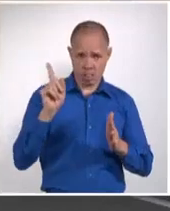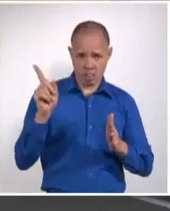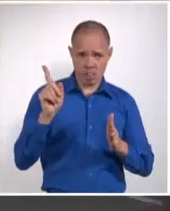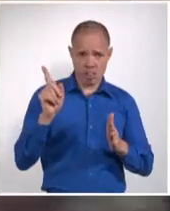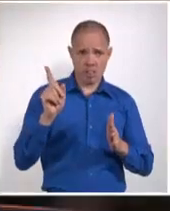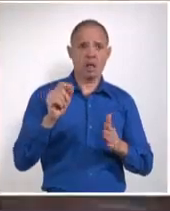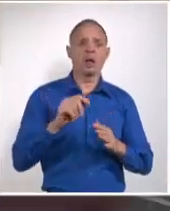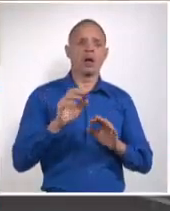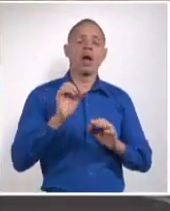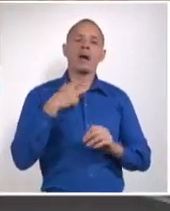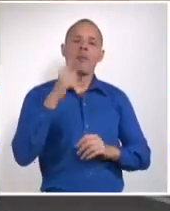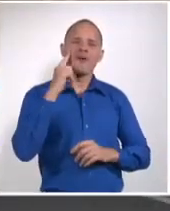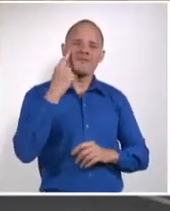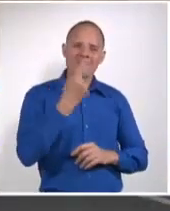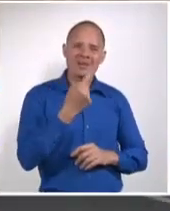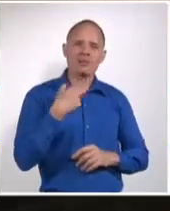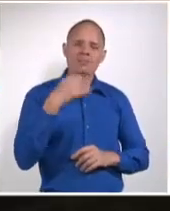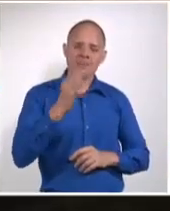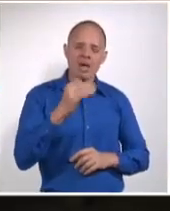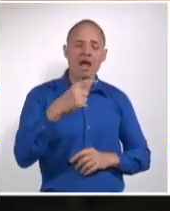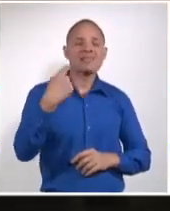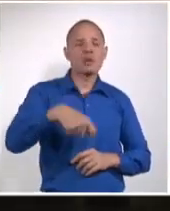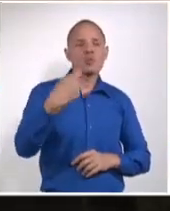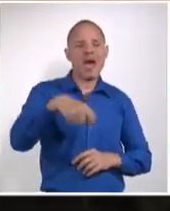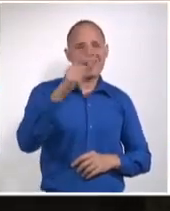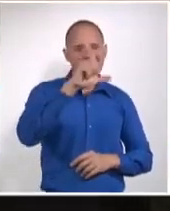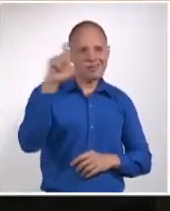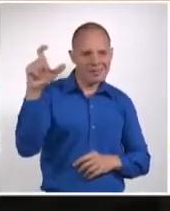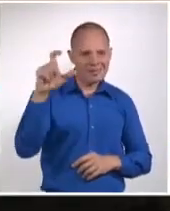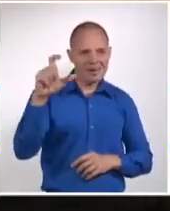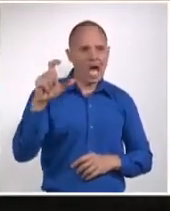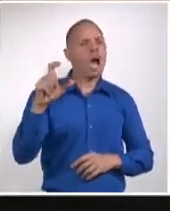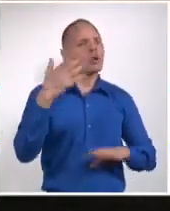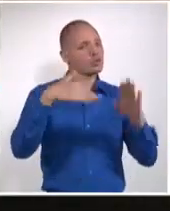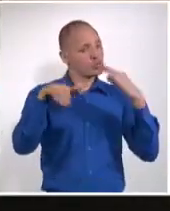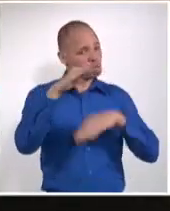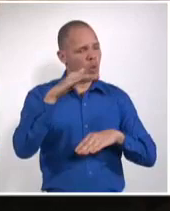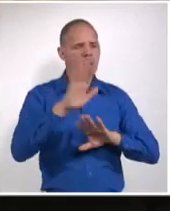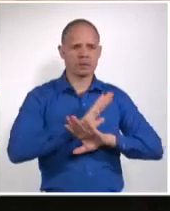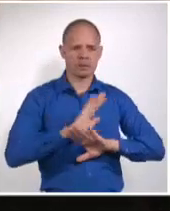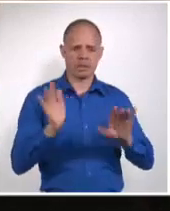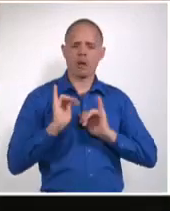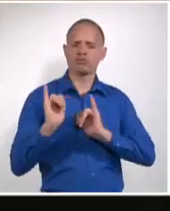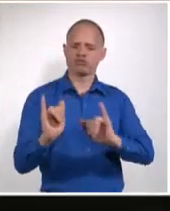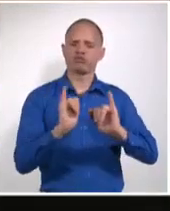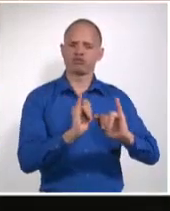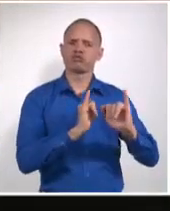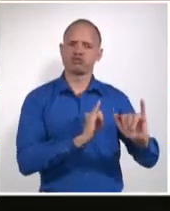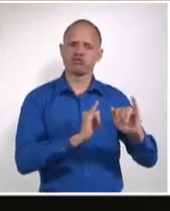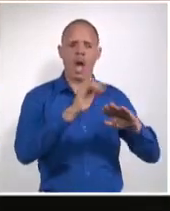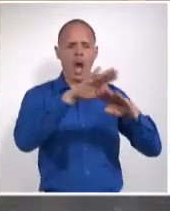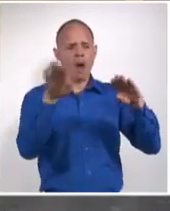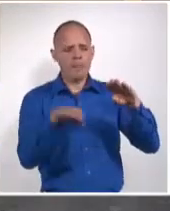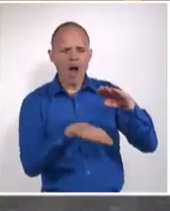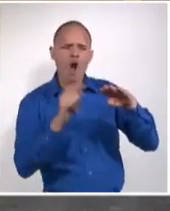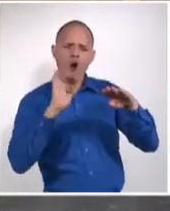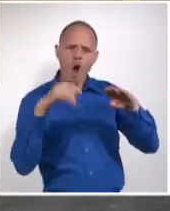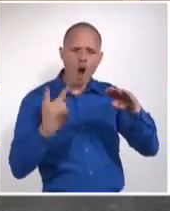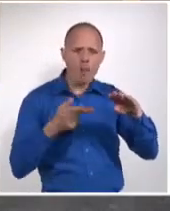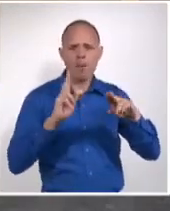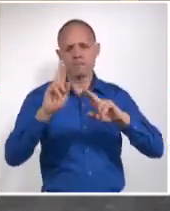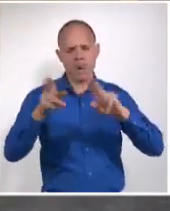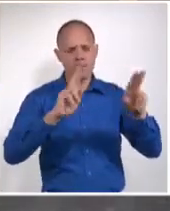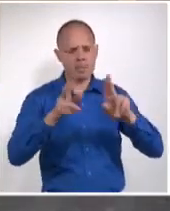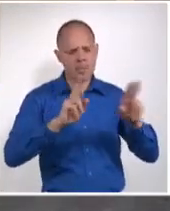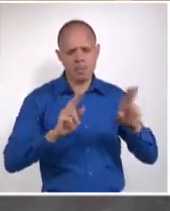El Tribunal Supremo Popular ha dado las instrucciones pertinentes a todas sus estructuras judiciales en el país